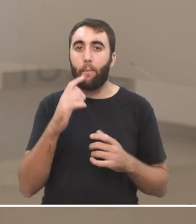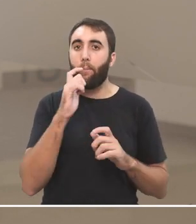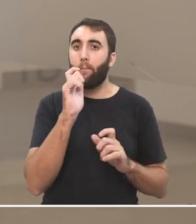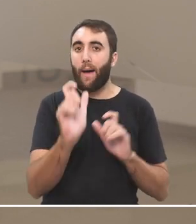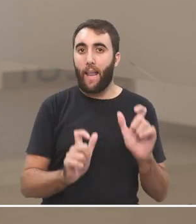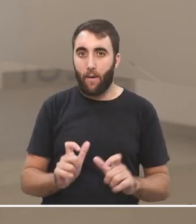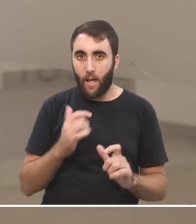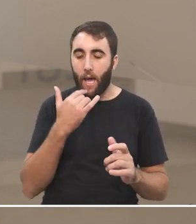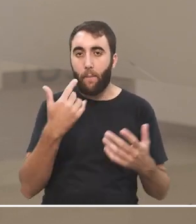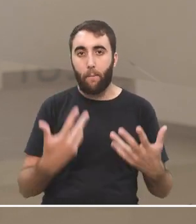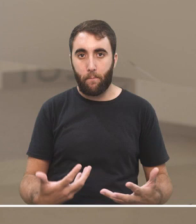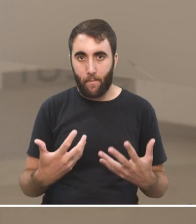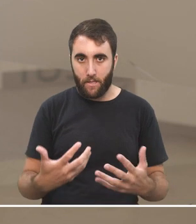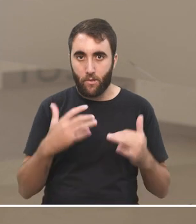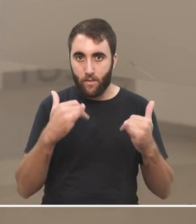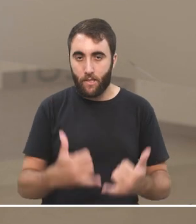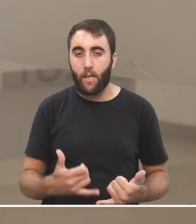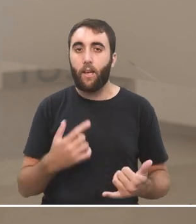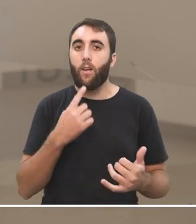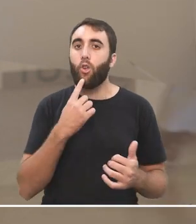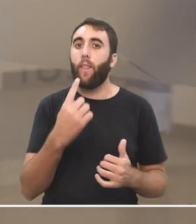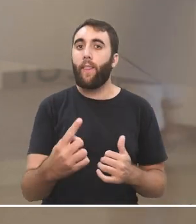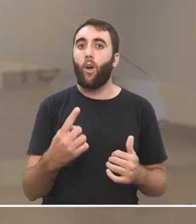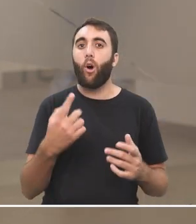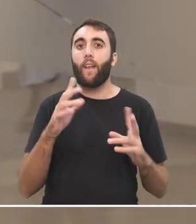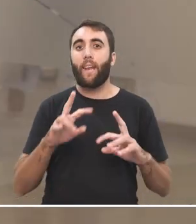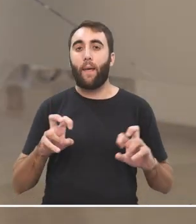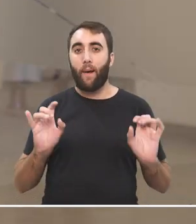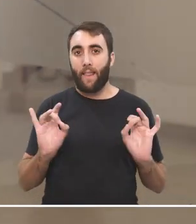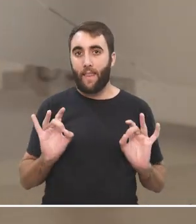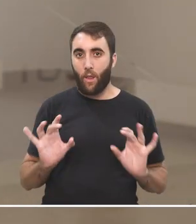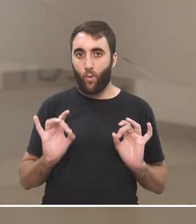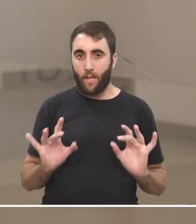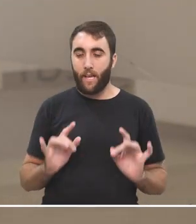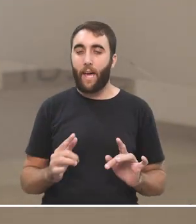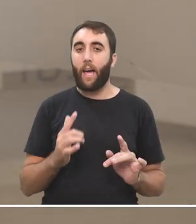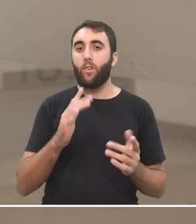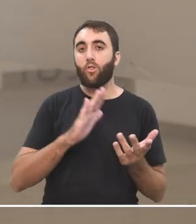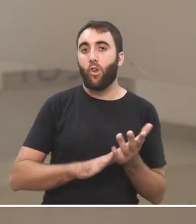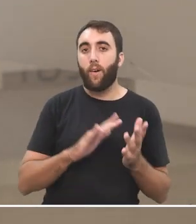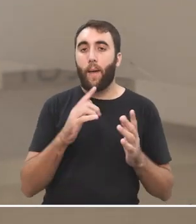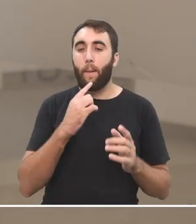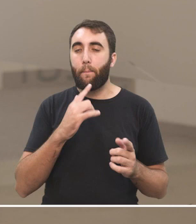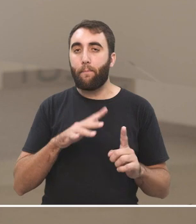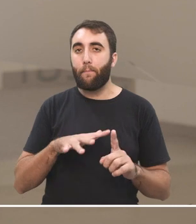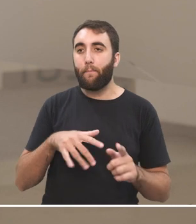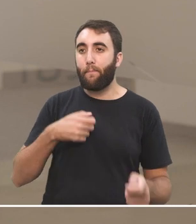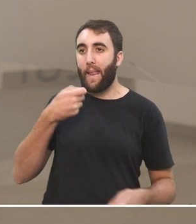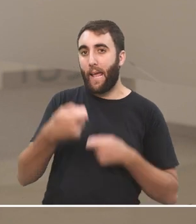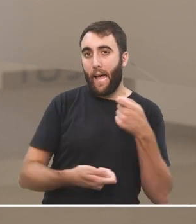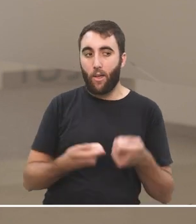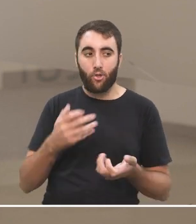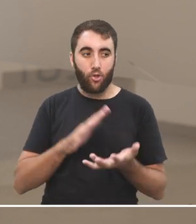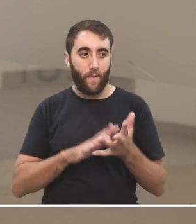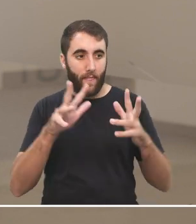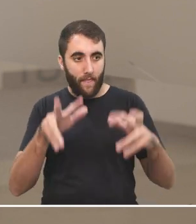palabras tienen su peso, ¿no? Y el hecho de que hayamos naturalizado la lógica del mercado al hablar de estas